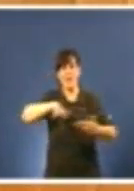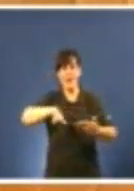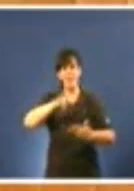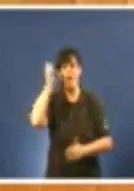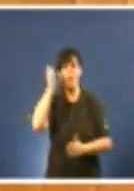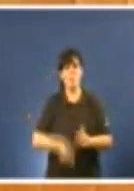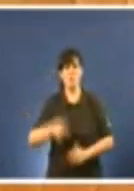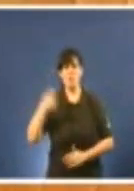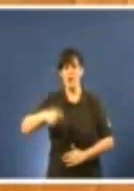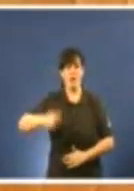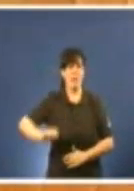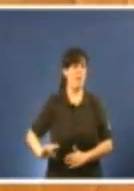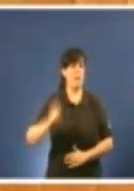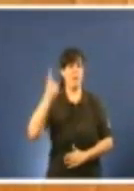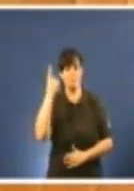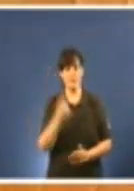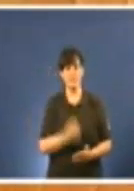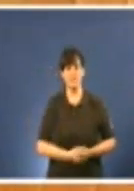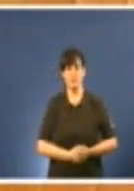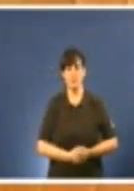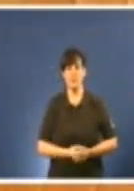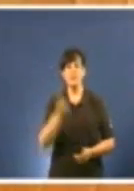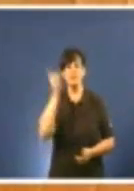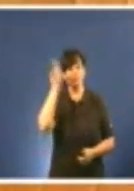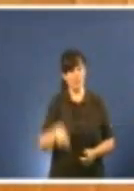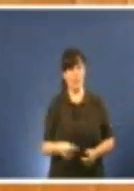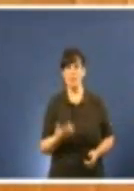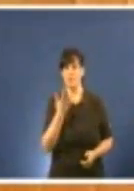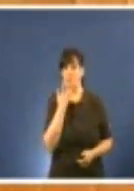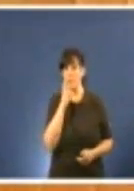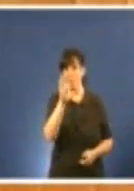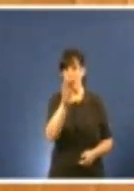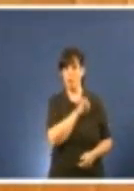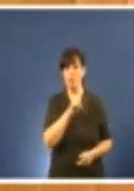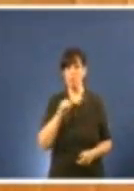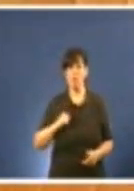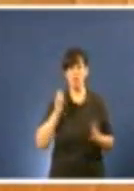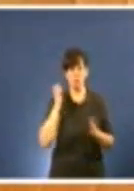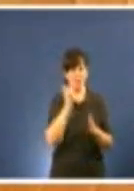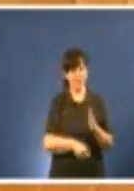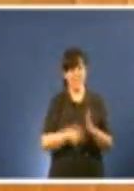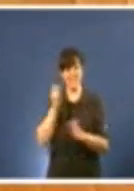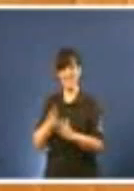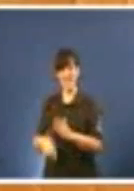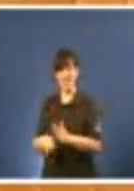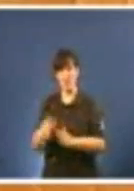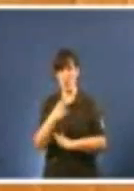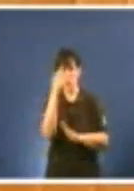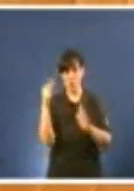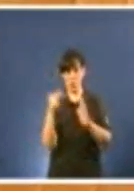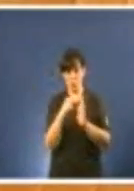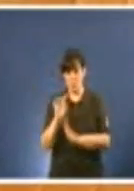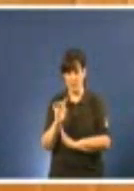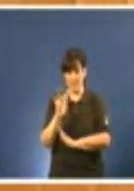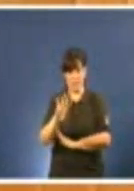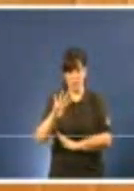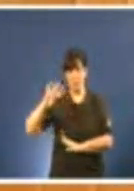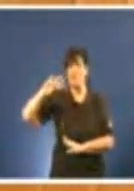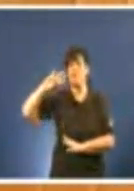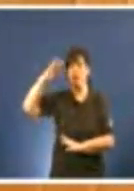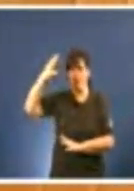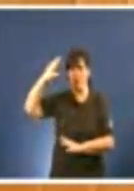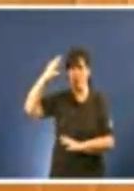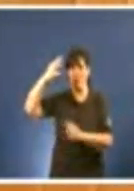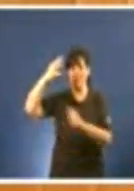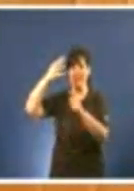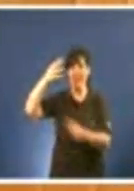a cuarta comunidade con máis sancións no ano 2014 detrás de Andalucía, Navarra